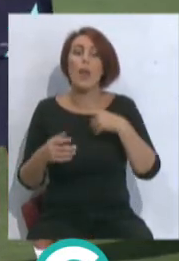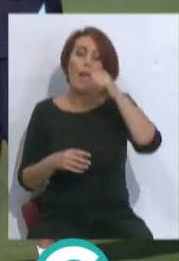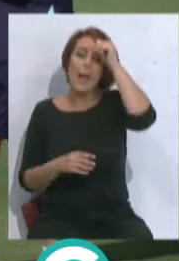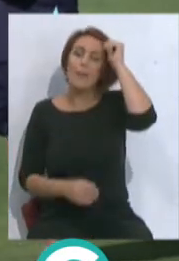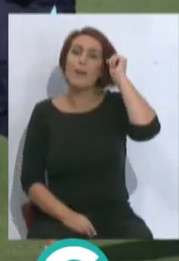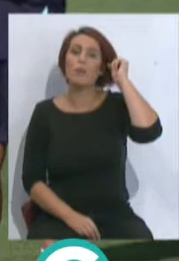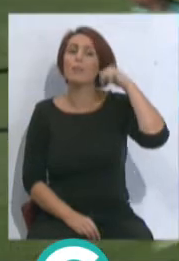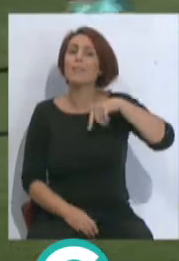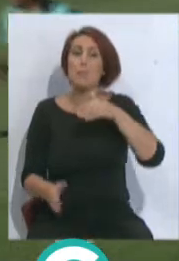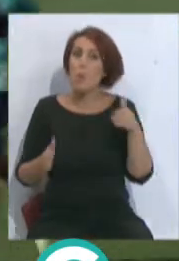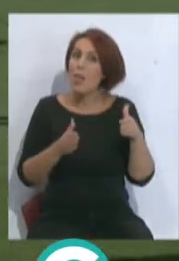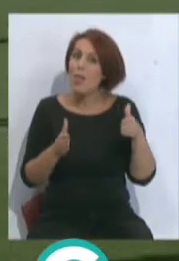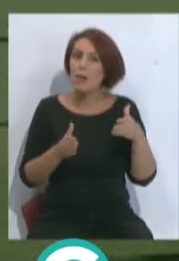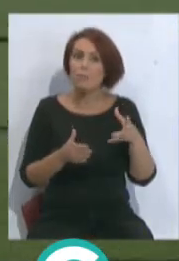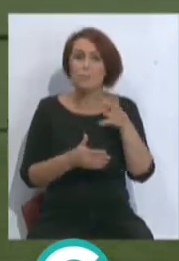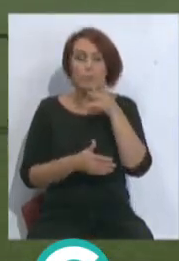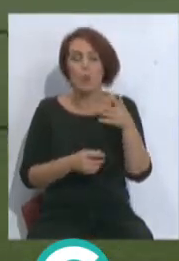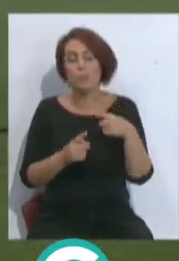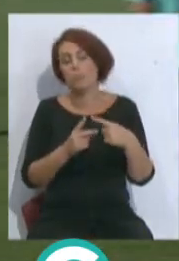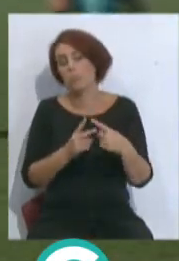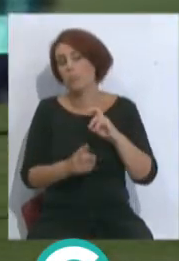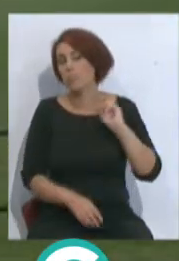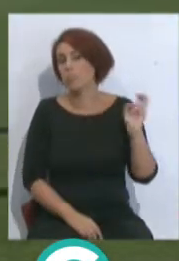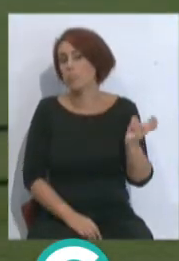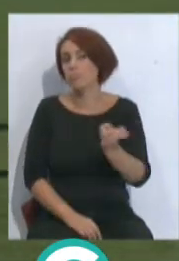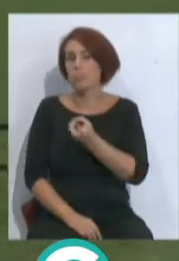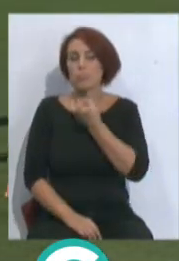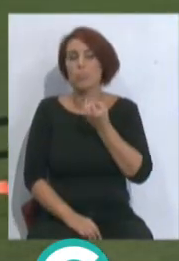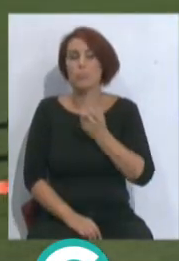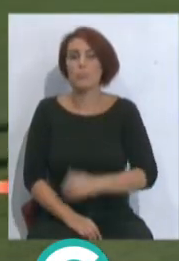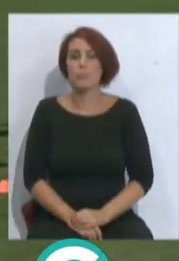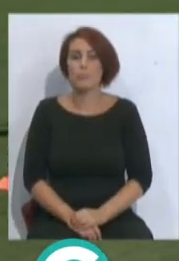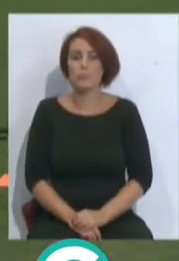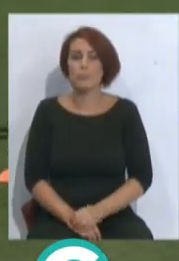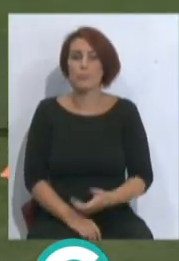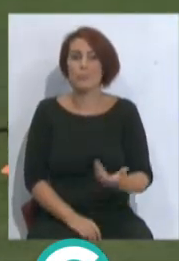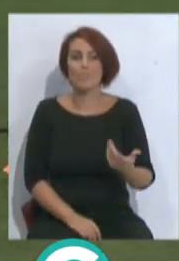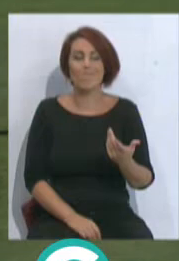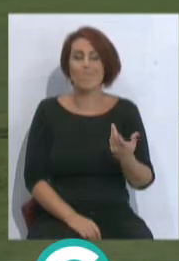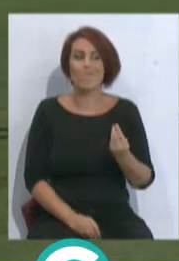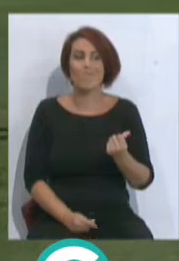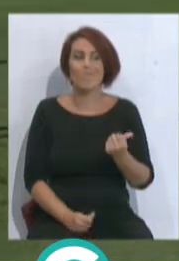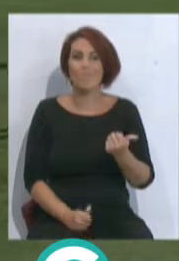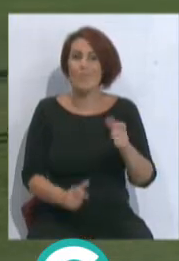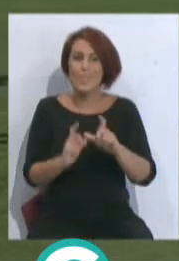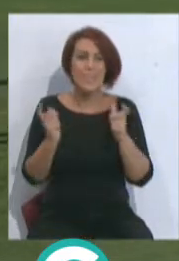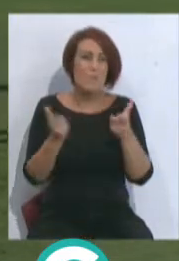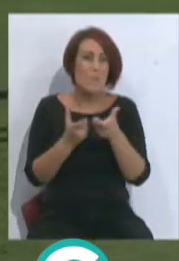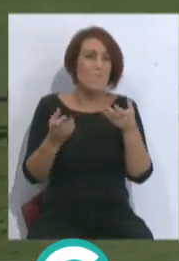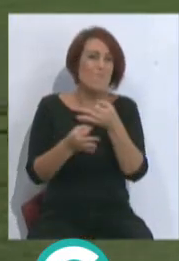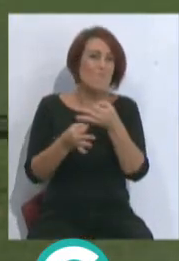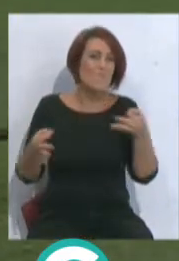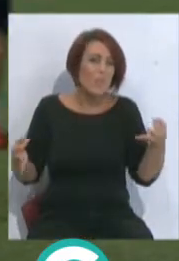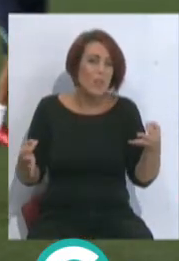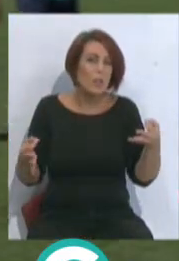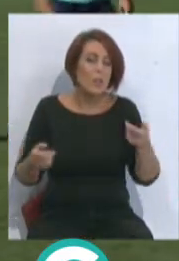todavía esta temporada, debido a diferentes circunstancias, no ha encontrado ese once que